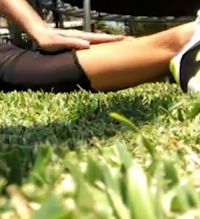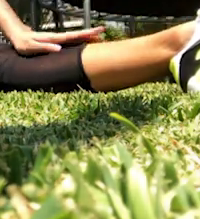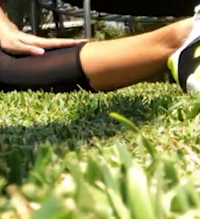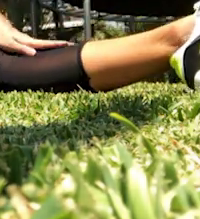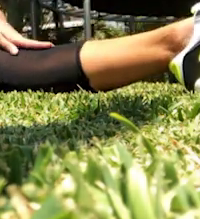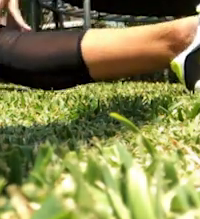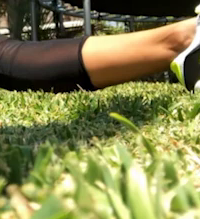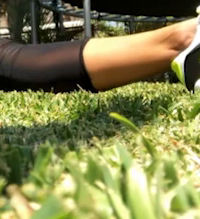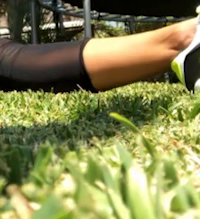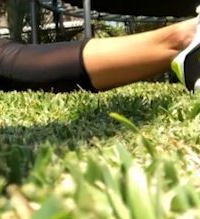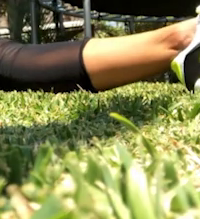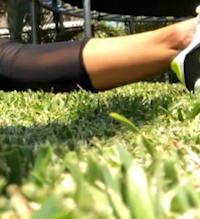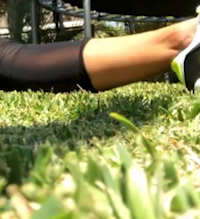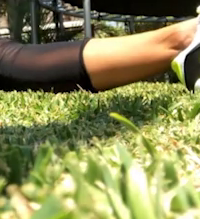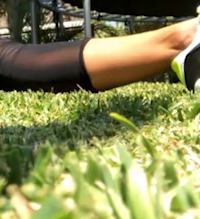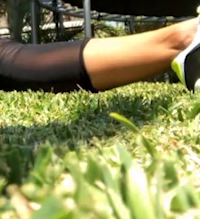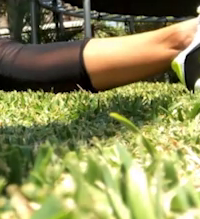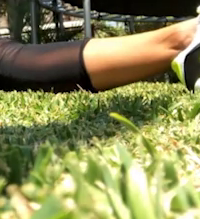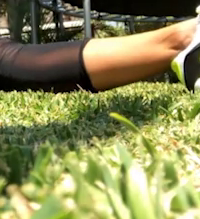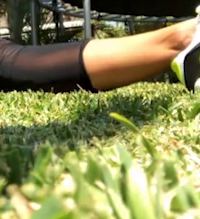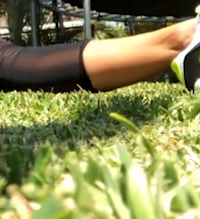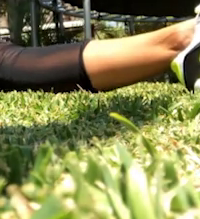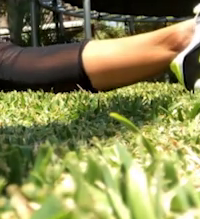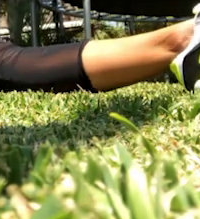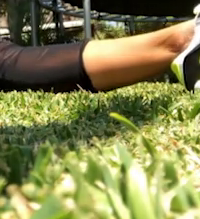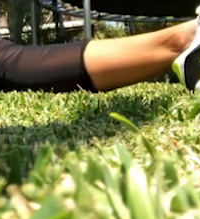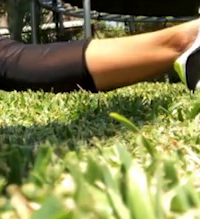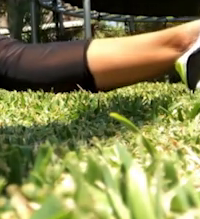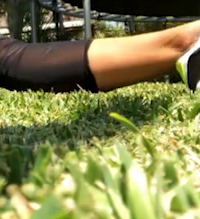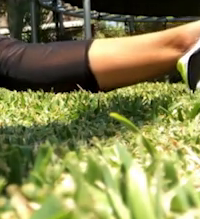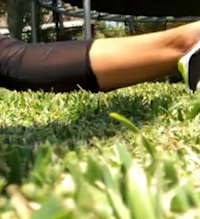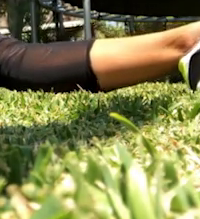Regresamos. Y ahora vamos a ir hacia enfrente.